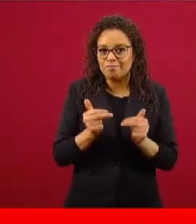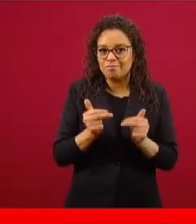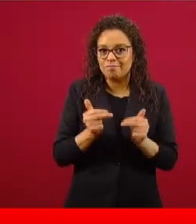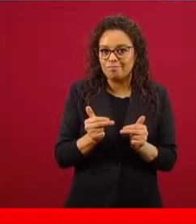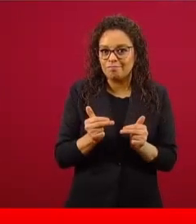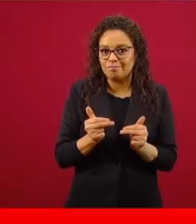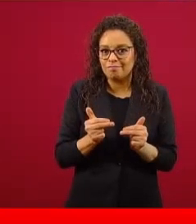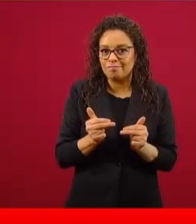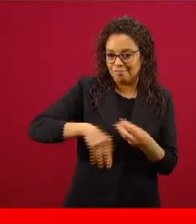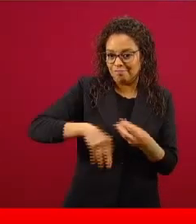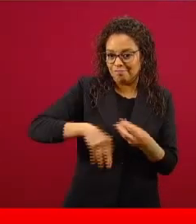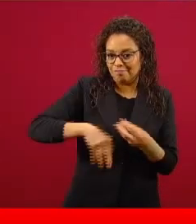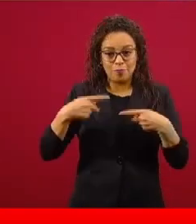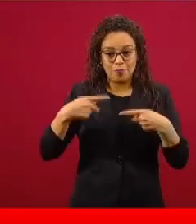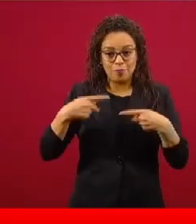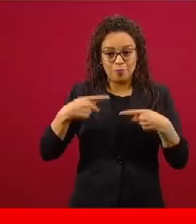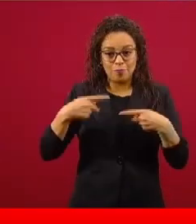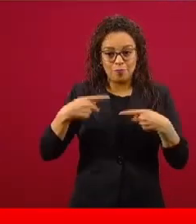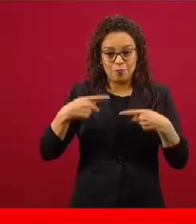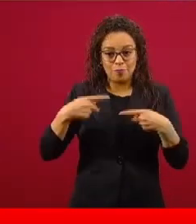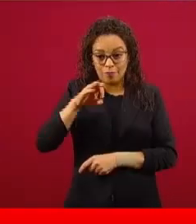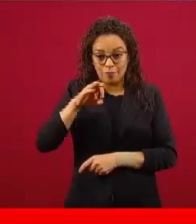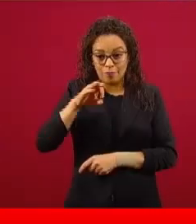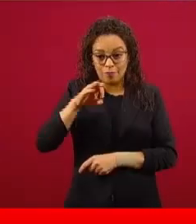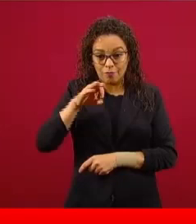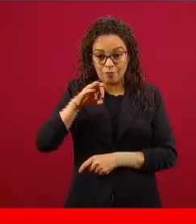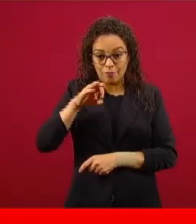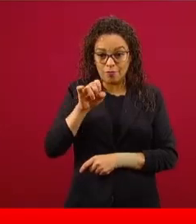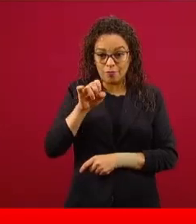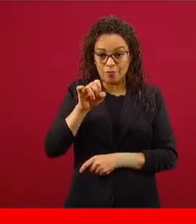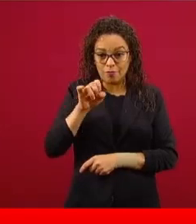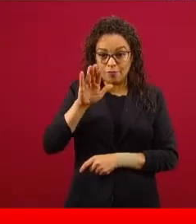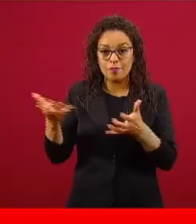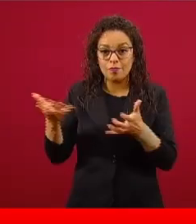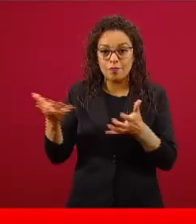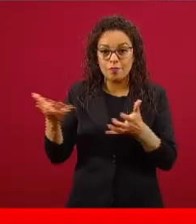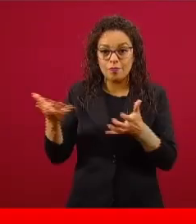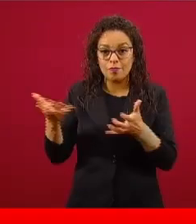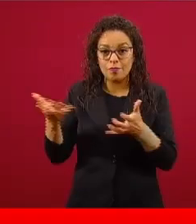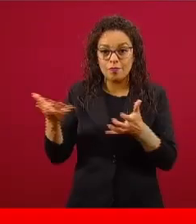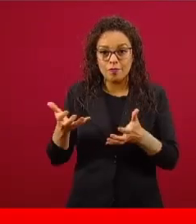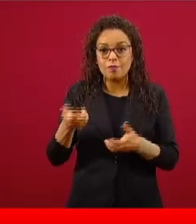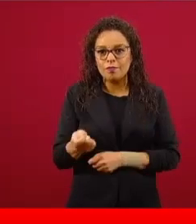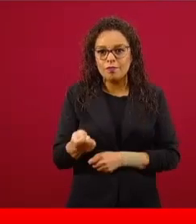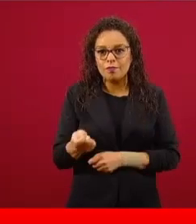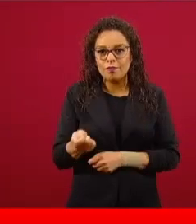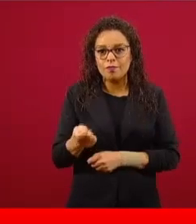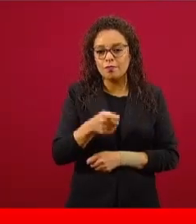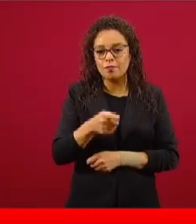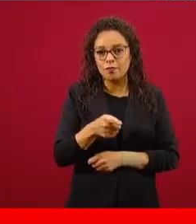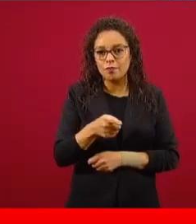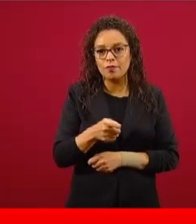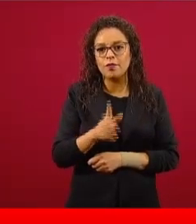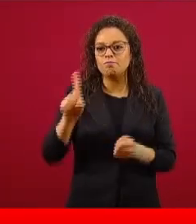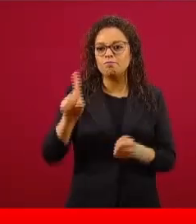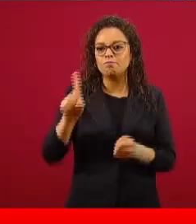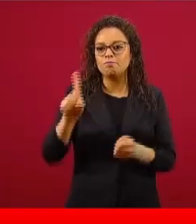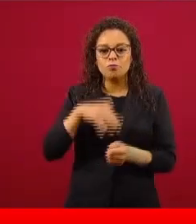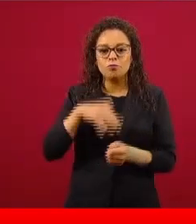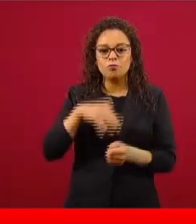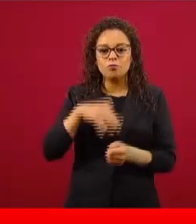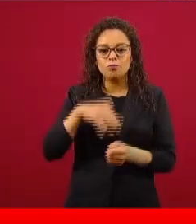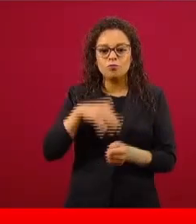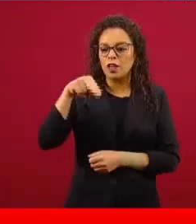es intoxicar las redes sociales y la intoxicación como